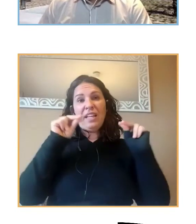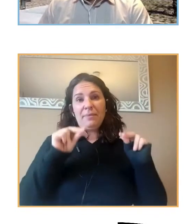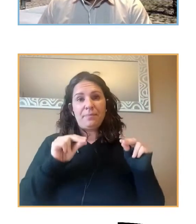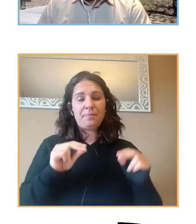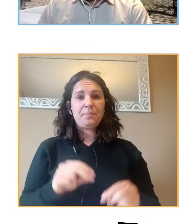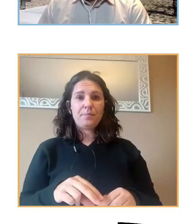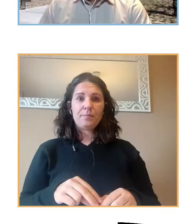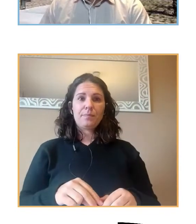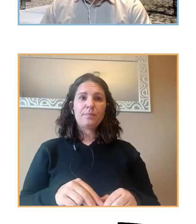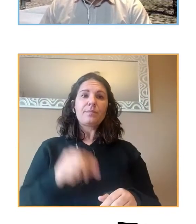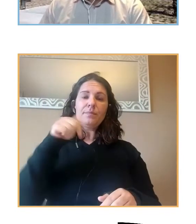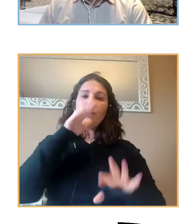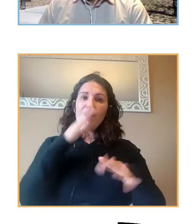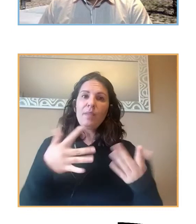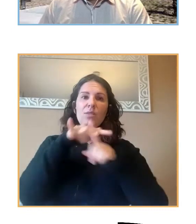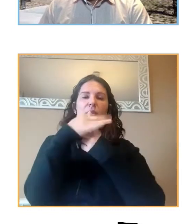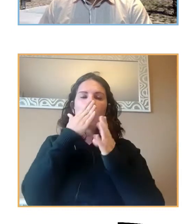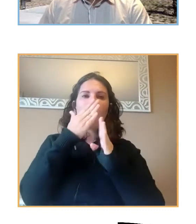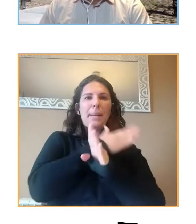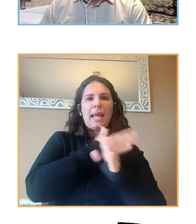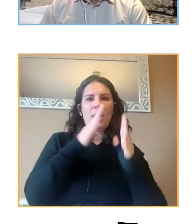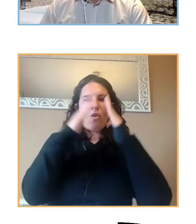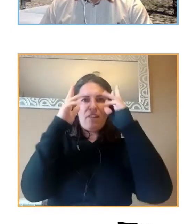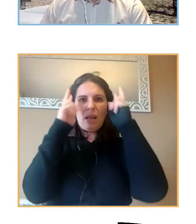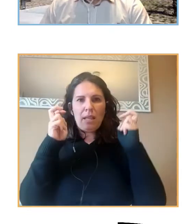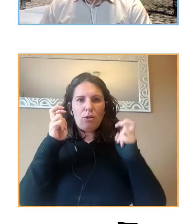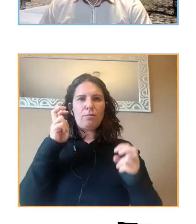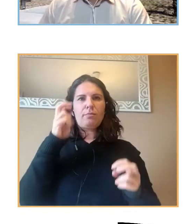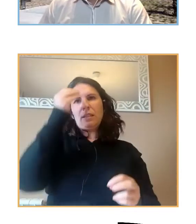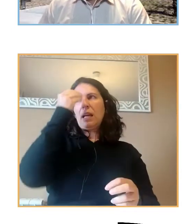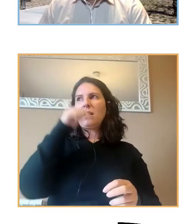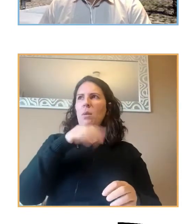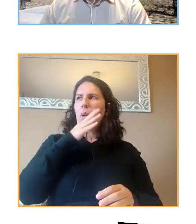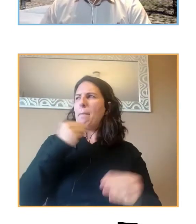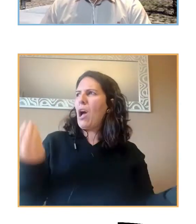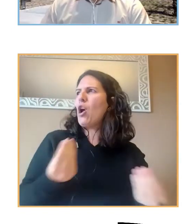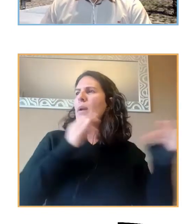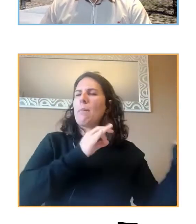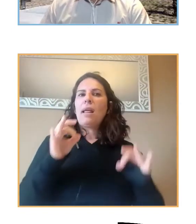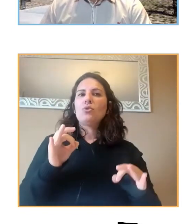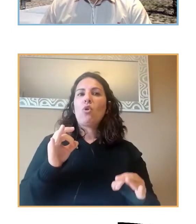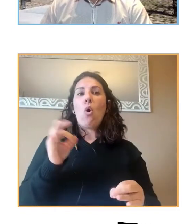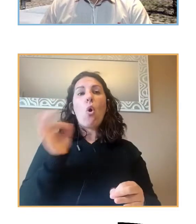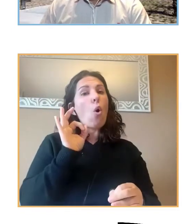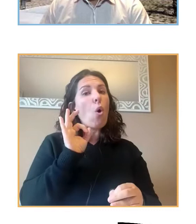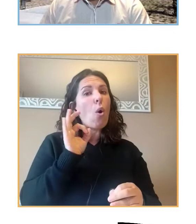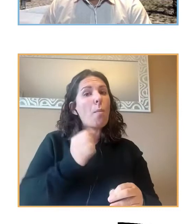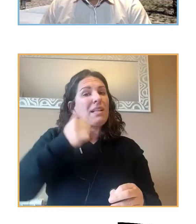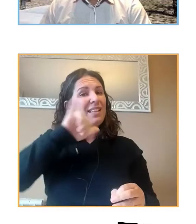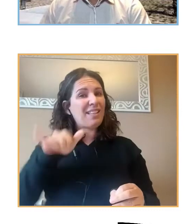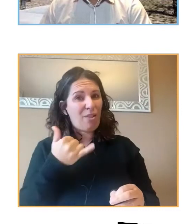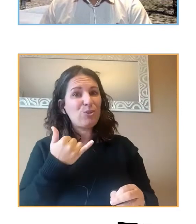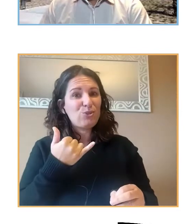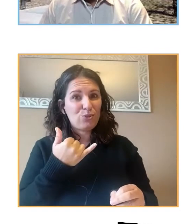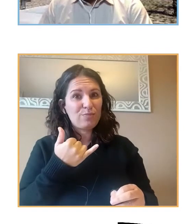estamos en una situación de preconfinamiento podríamos pensar que estamos mejor preparados o no o estamos más cansados la situación es la que